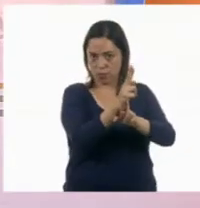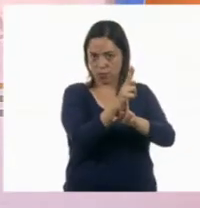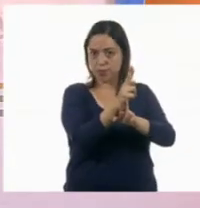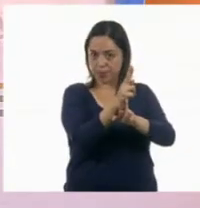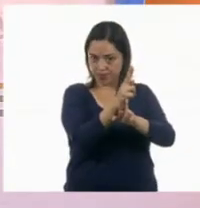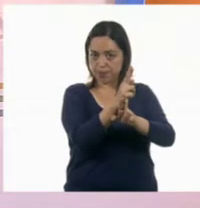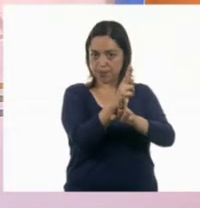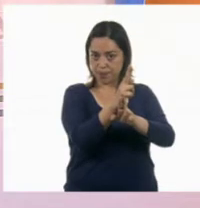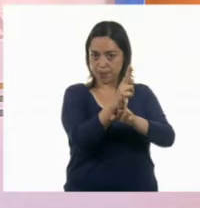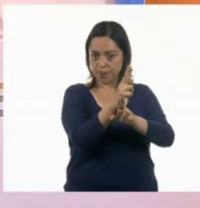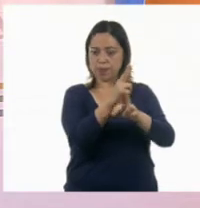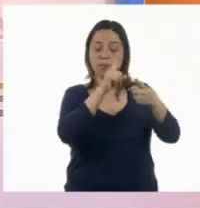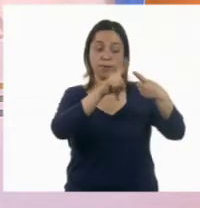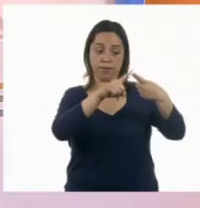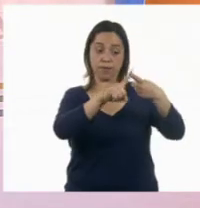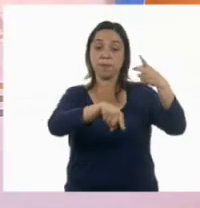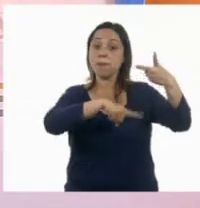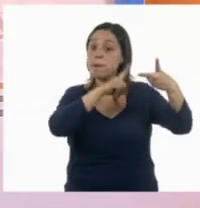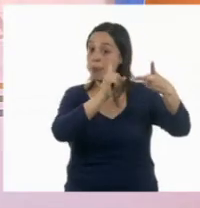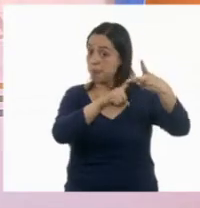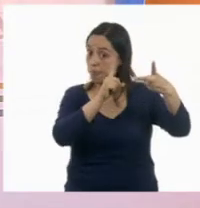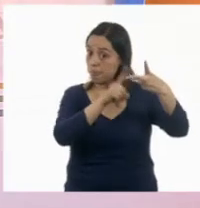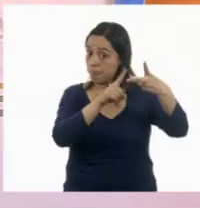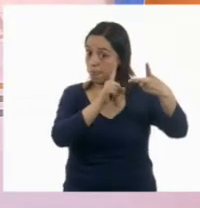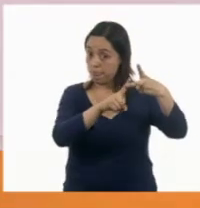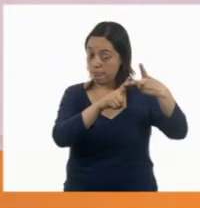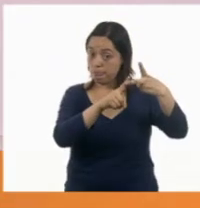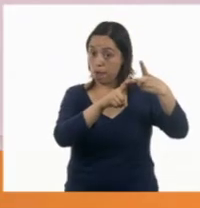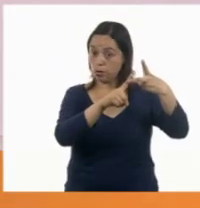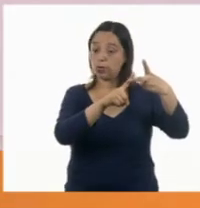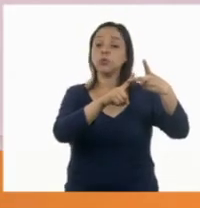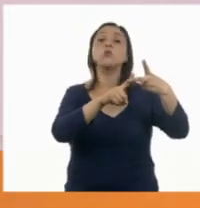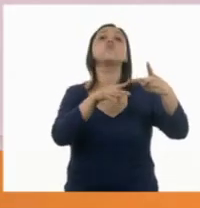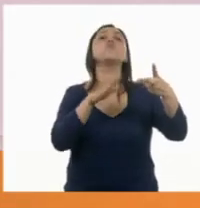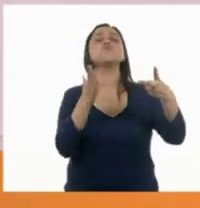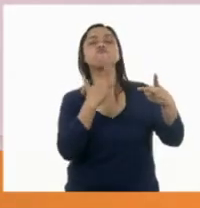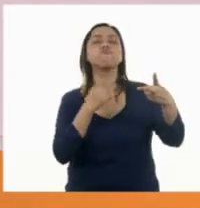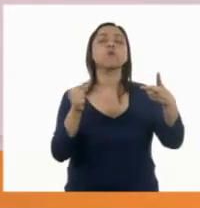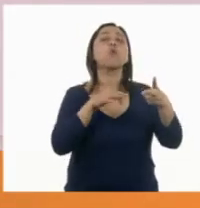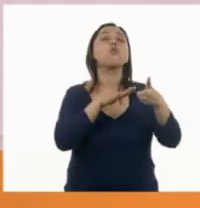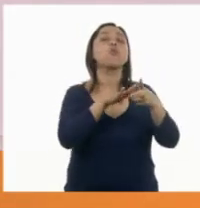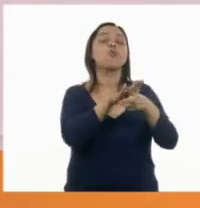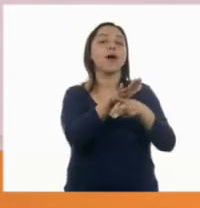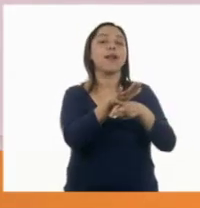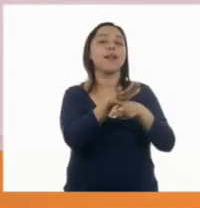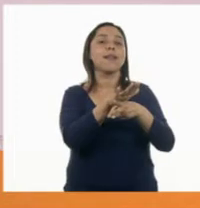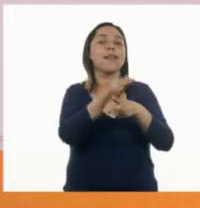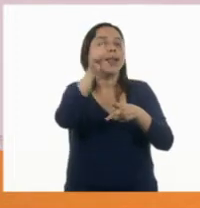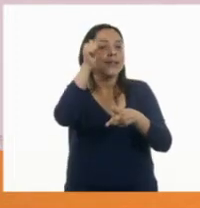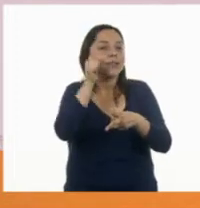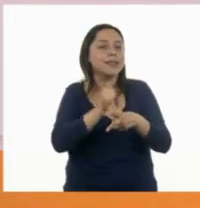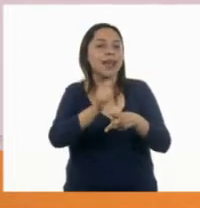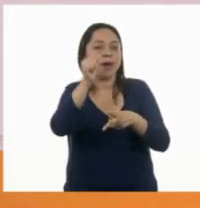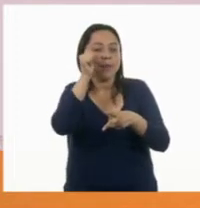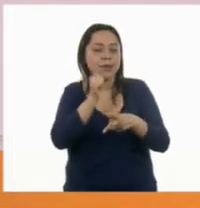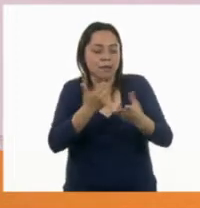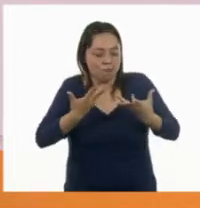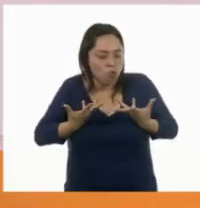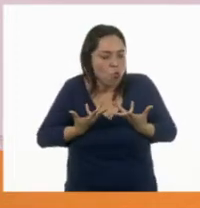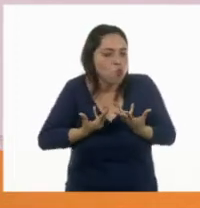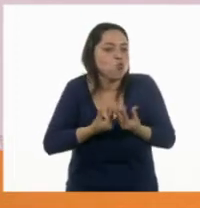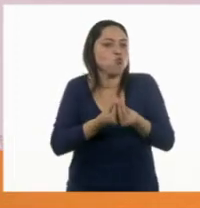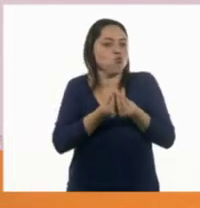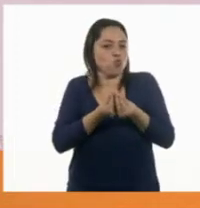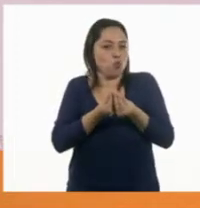dos. La siguiente regla para ser el mejor es acompañarnos. Eso quiere decir